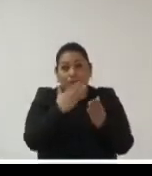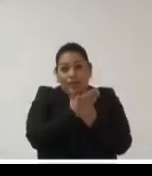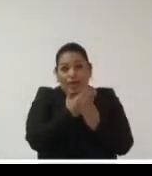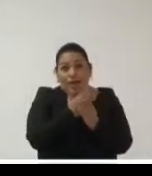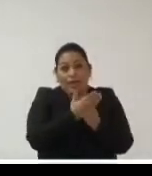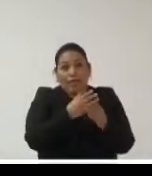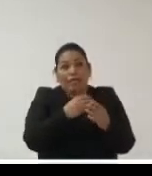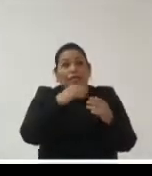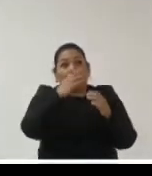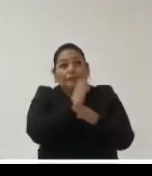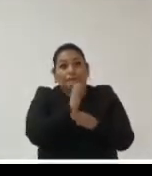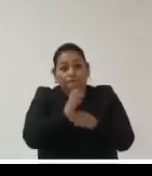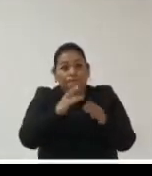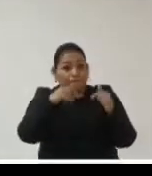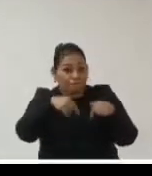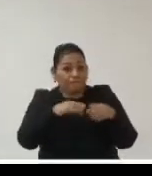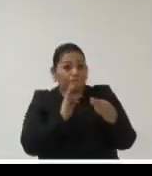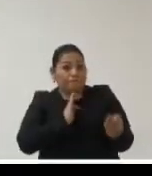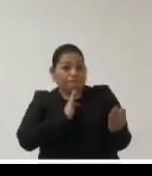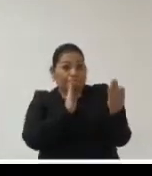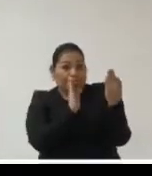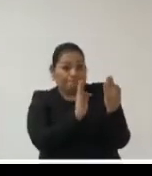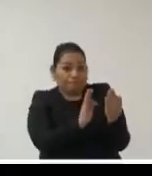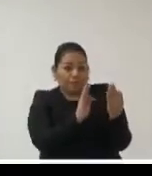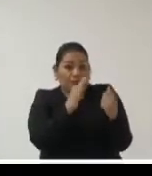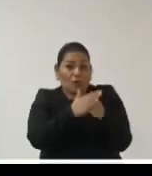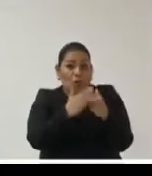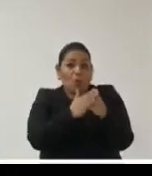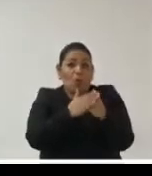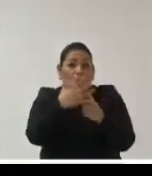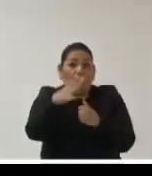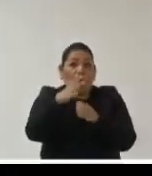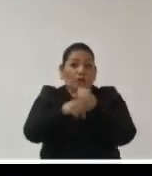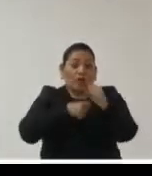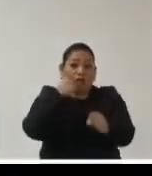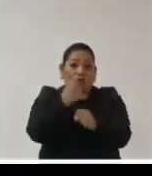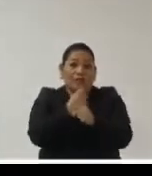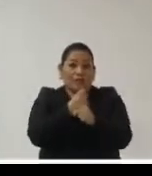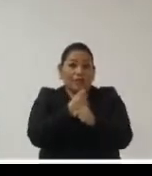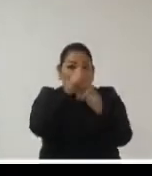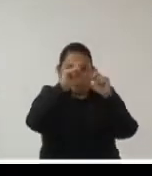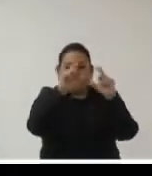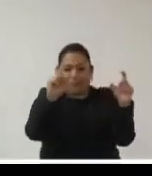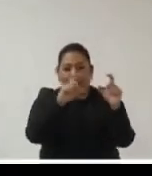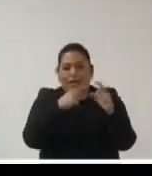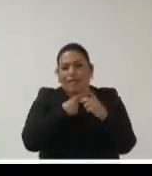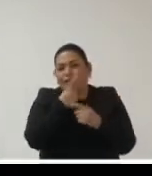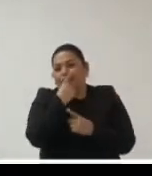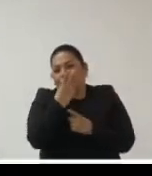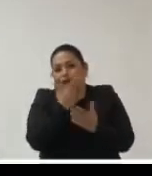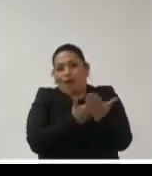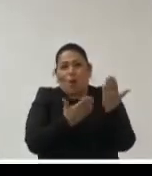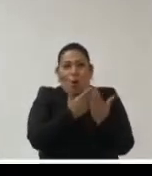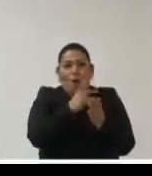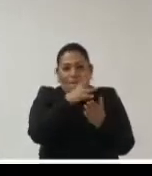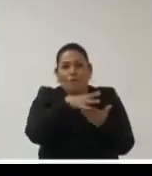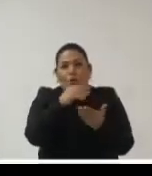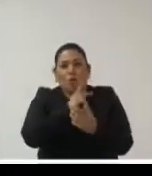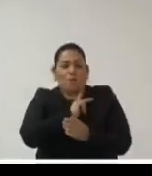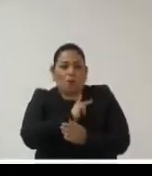enfrentando los retos de la próxima década y esta es una frase que la traigo a colación es una frase mía propia